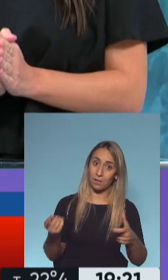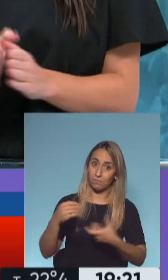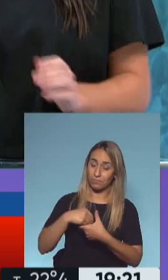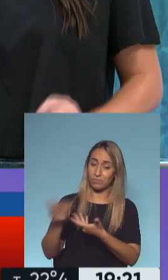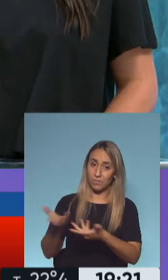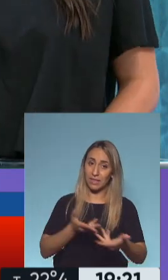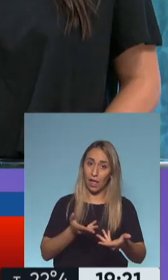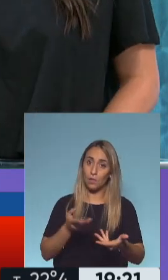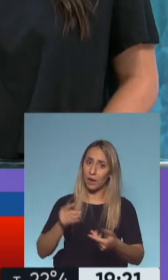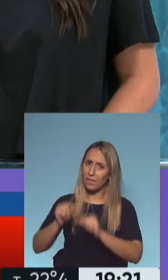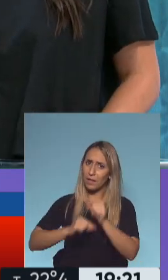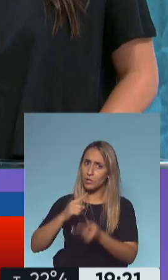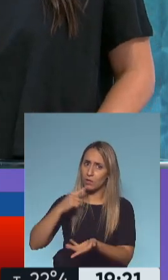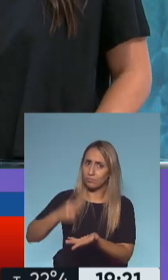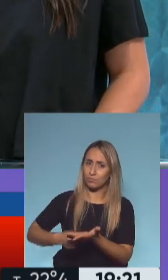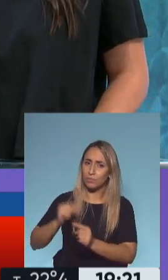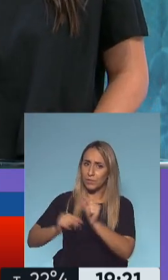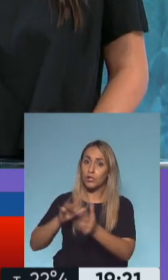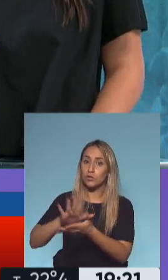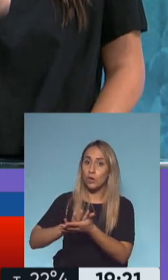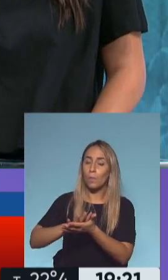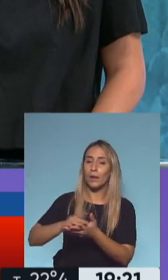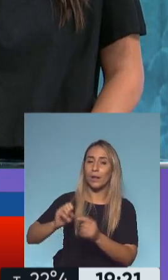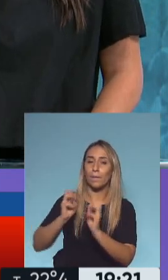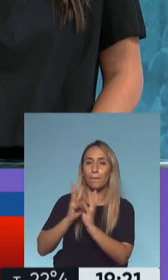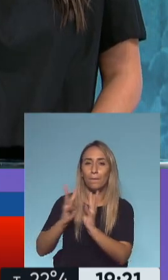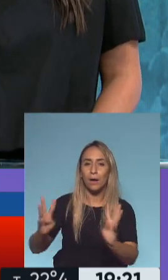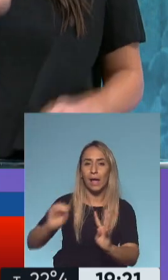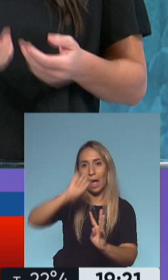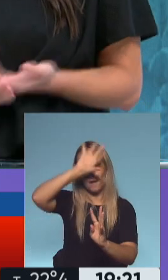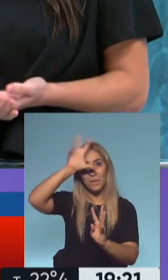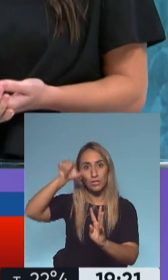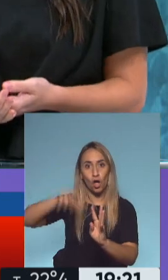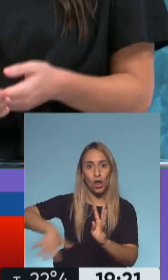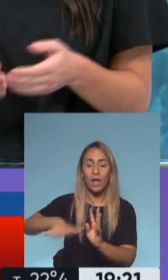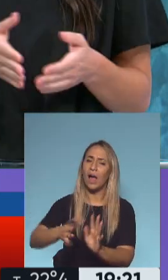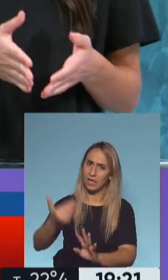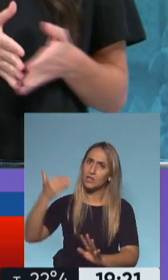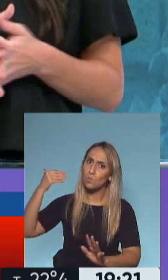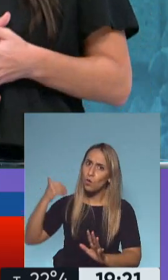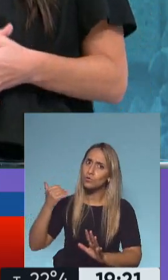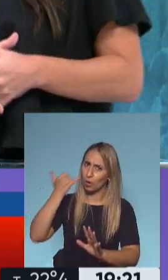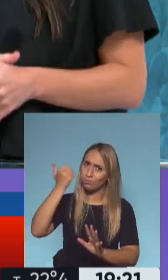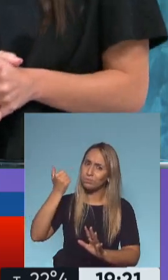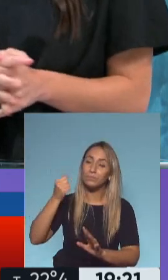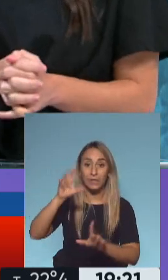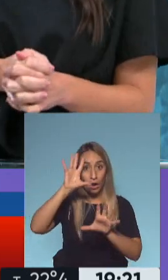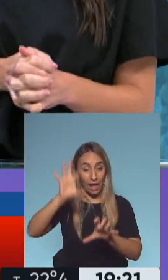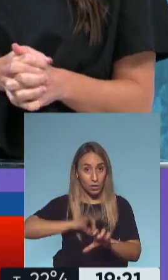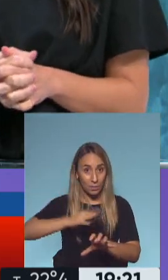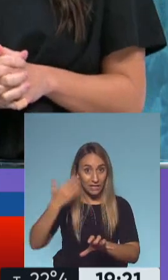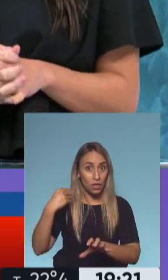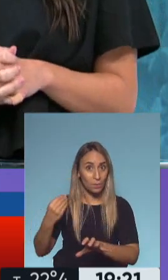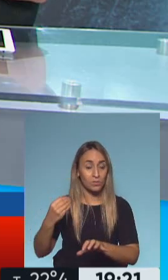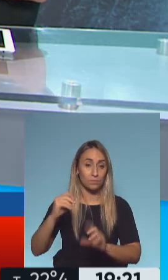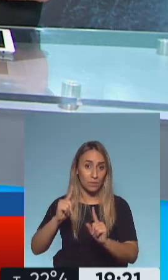bien concretas, por ejemplo, con el tema del Amazonas. Algo que se viene debatiendo hace tiempo. Recordemos lo que pasó el año pasado con los